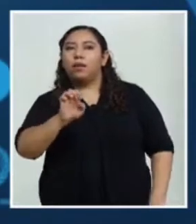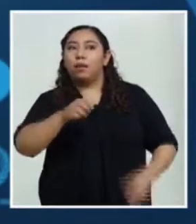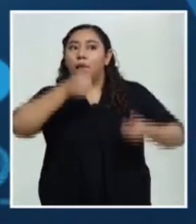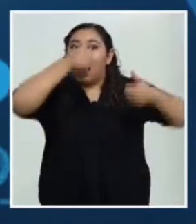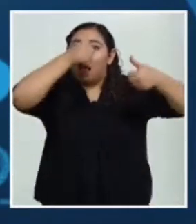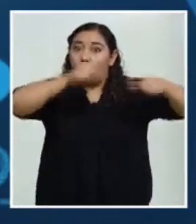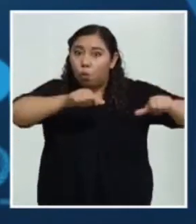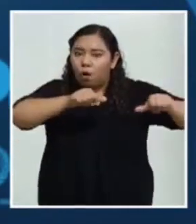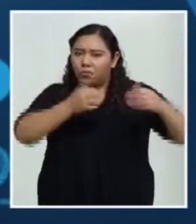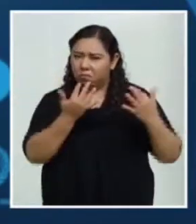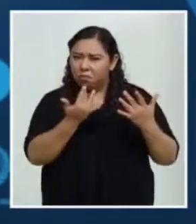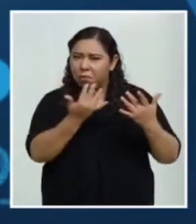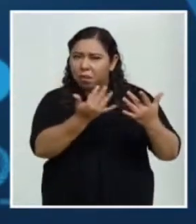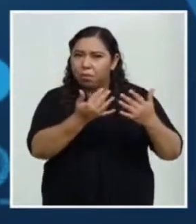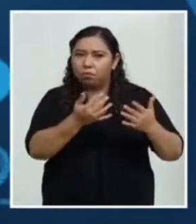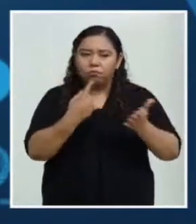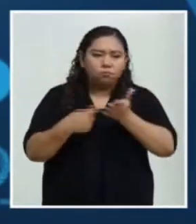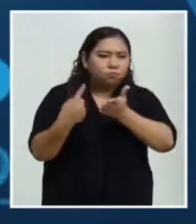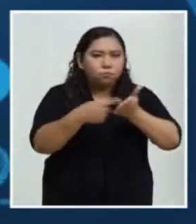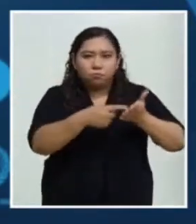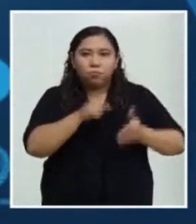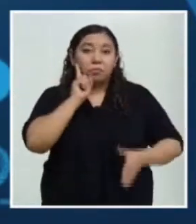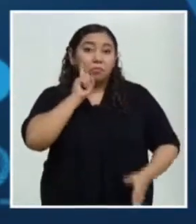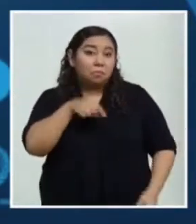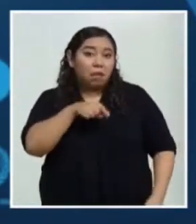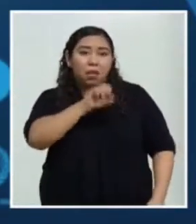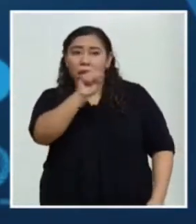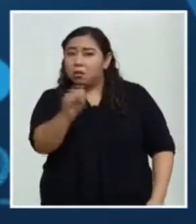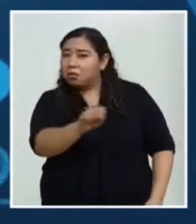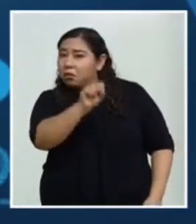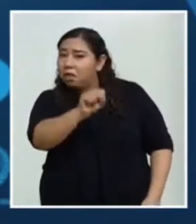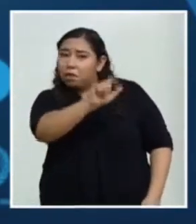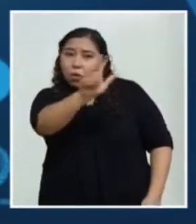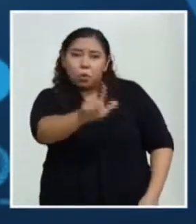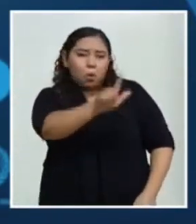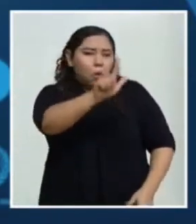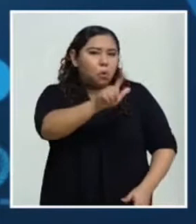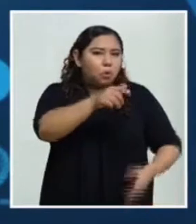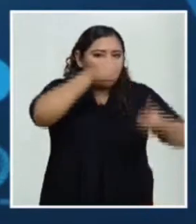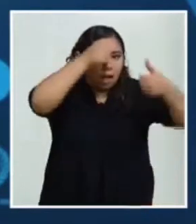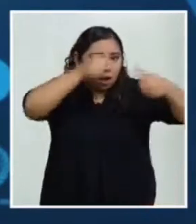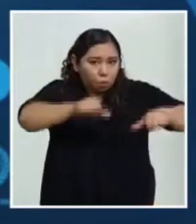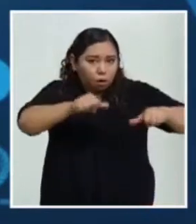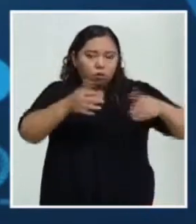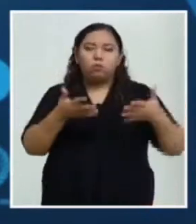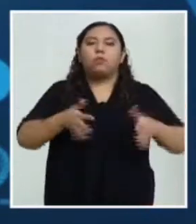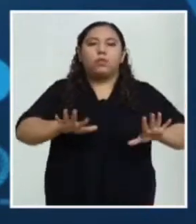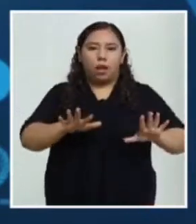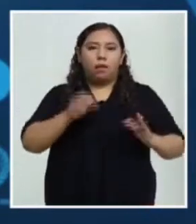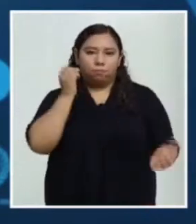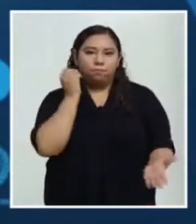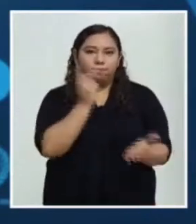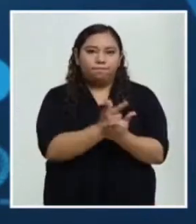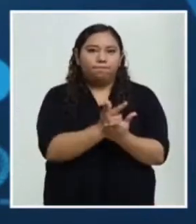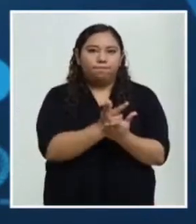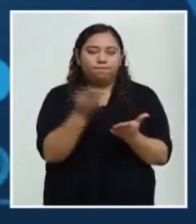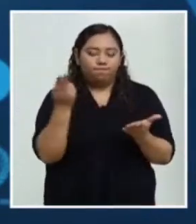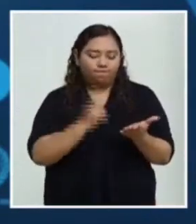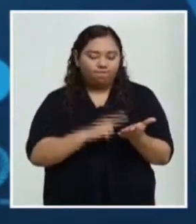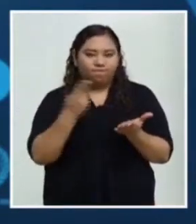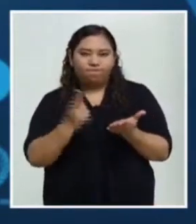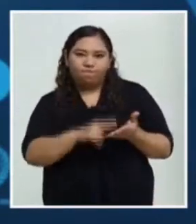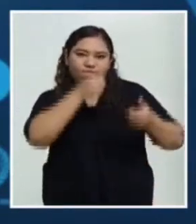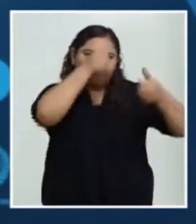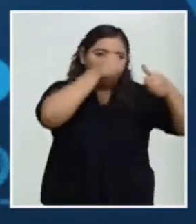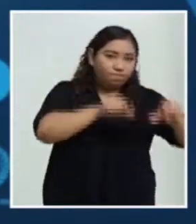un par de días, quizás mañana o sábado o lunes, y eso ya puede, por ejemplo, adelantar una